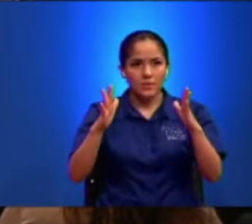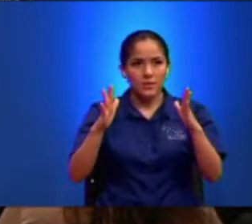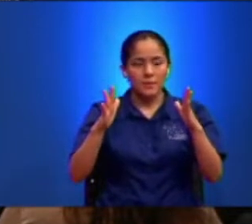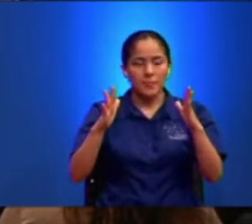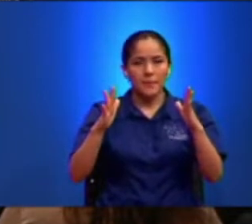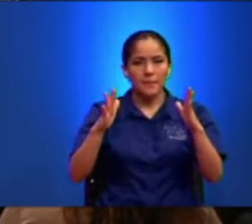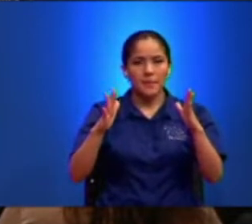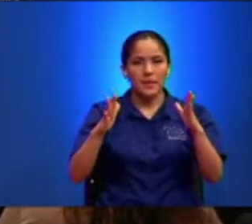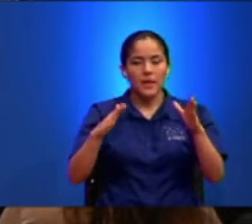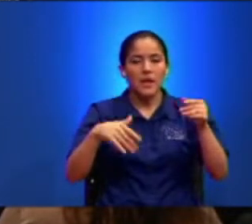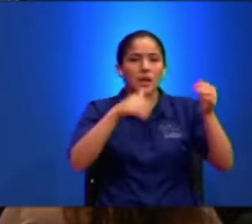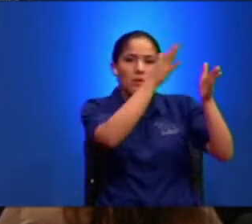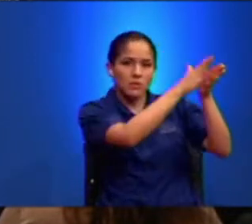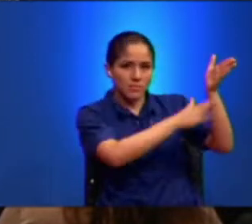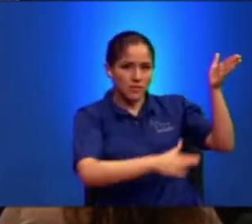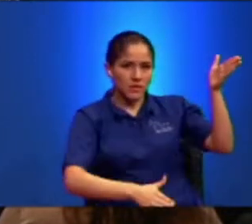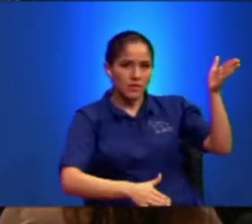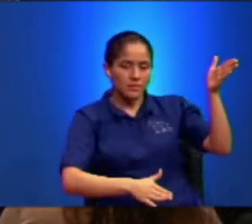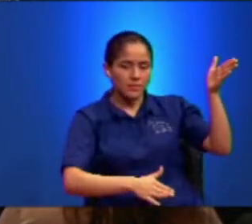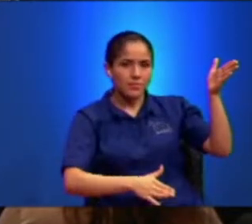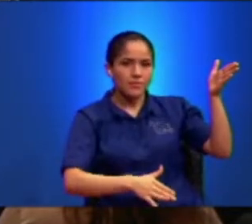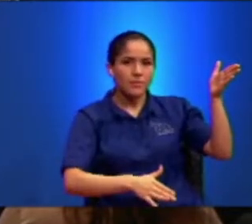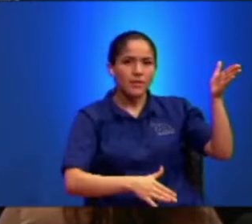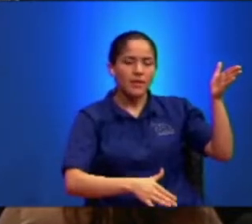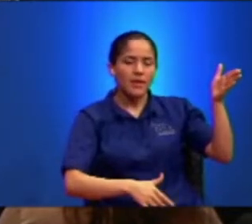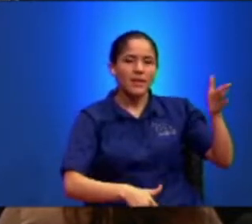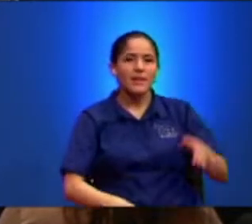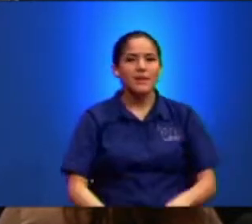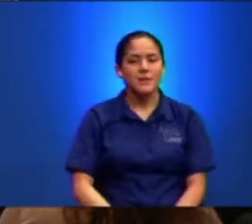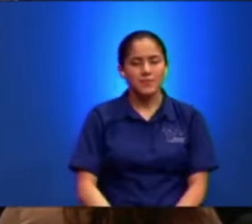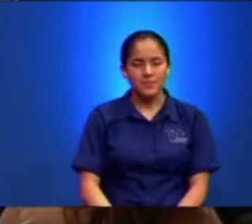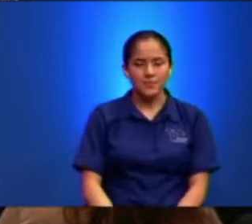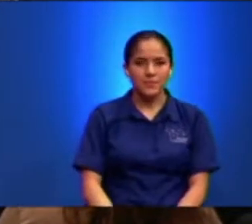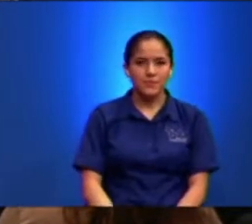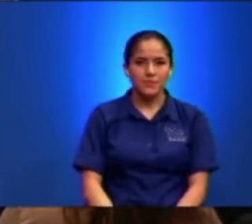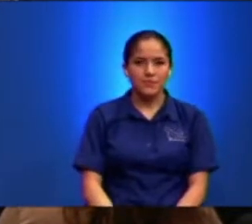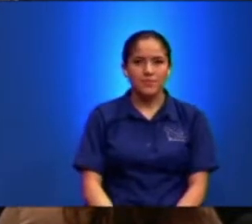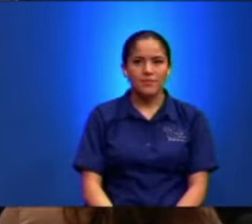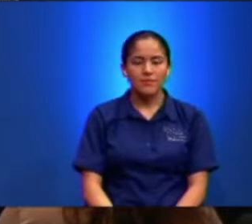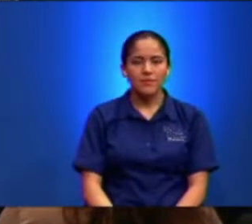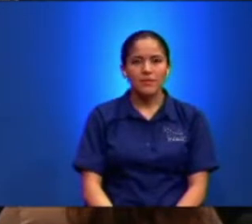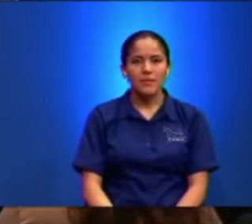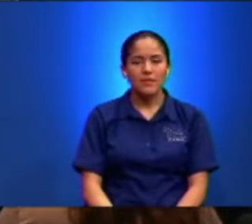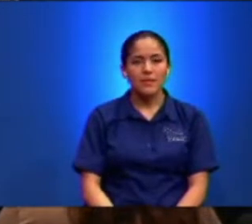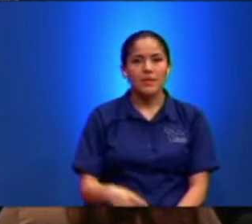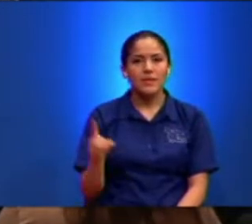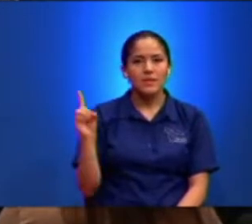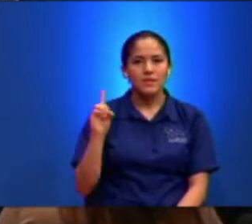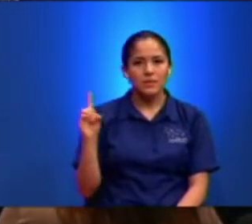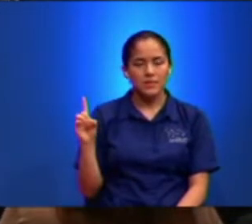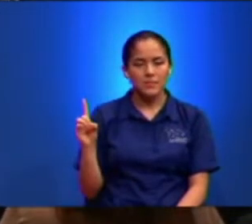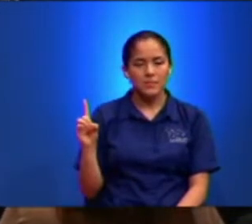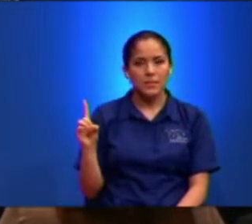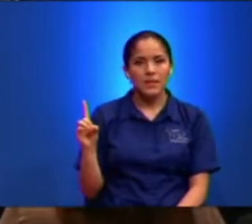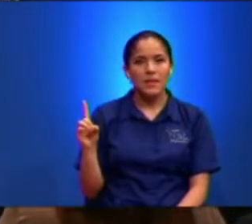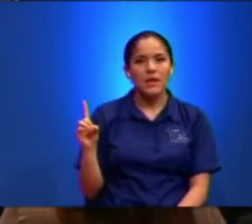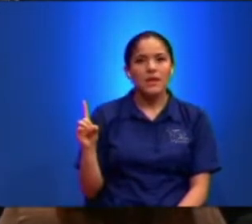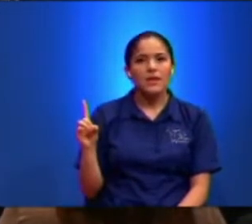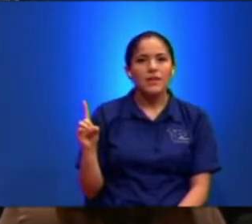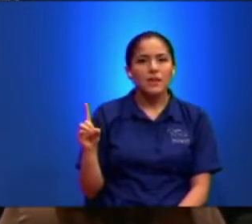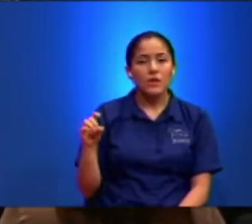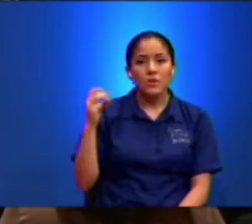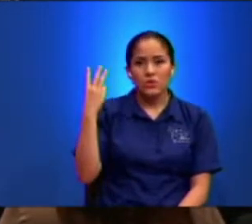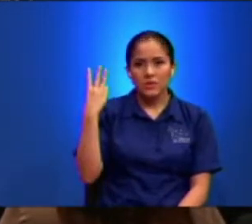esquema Este esquema Si le podemos llamar Mapa mental En donde Las Los tres